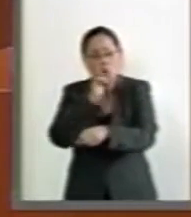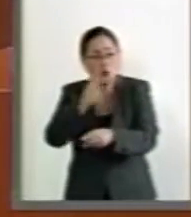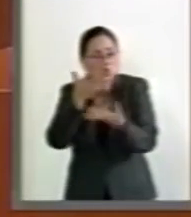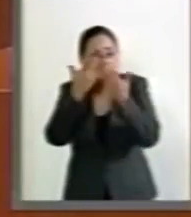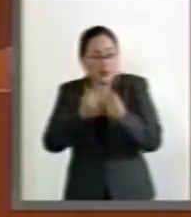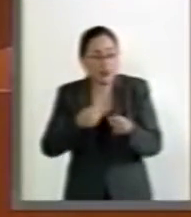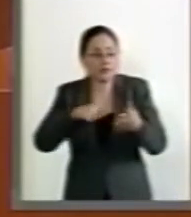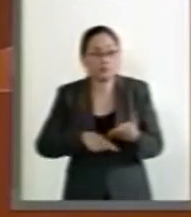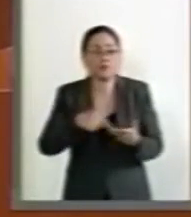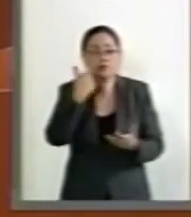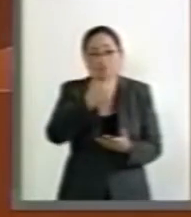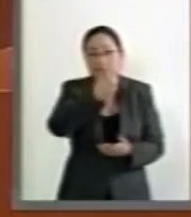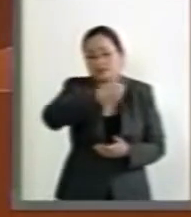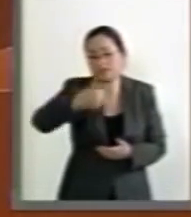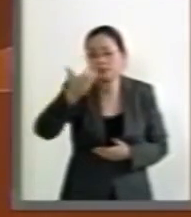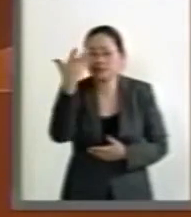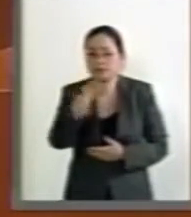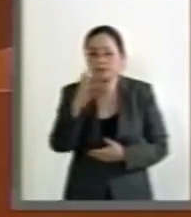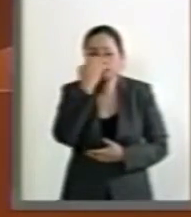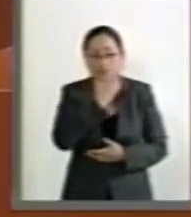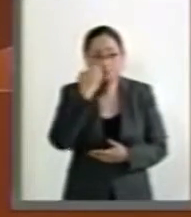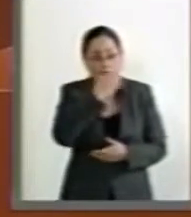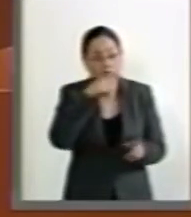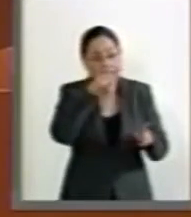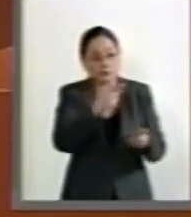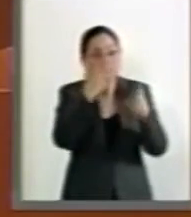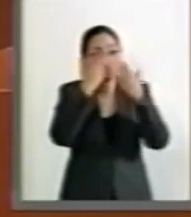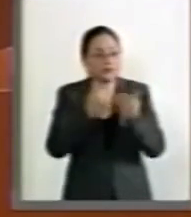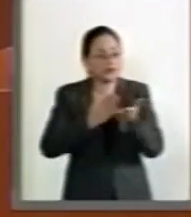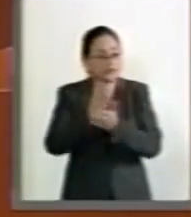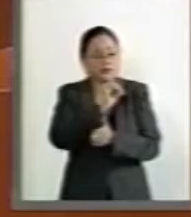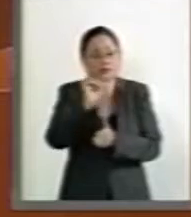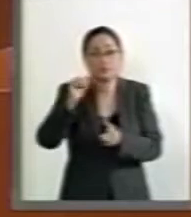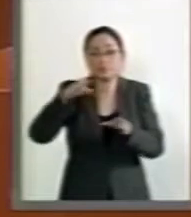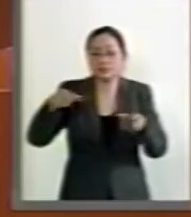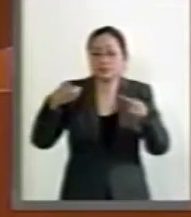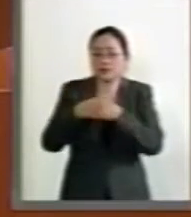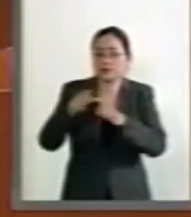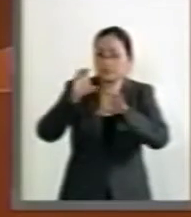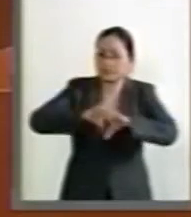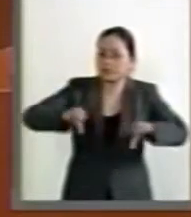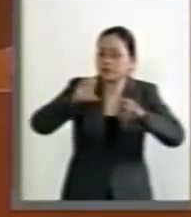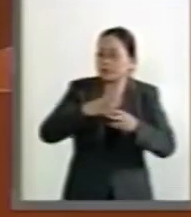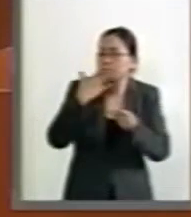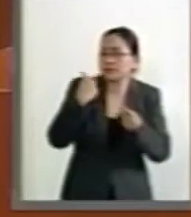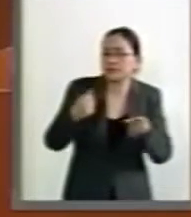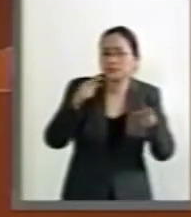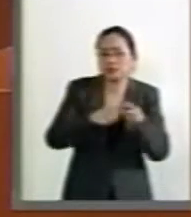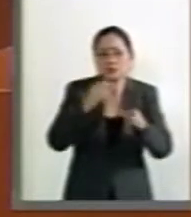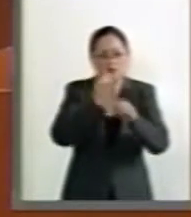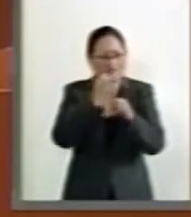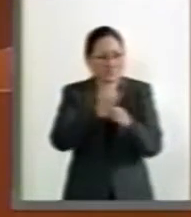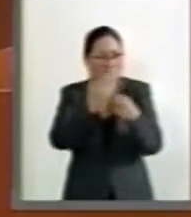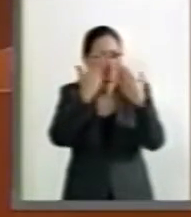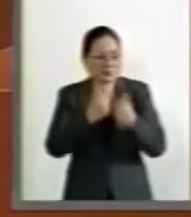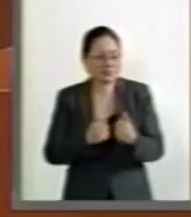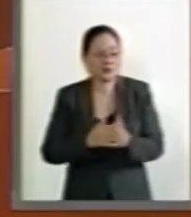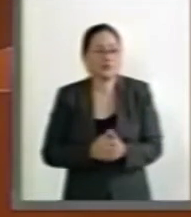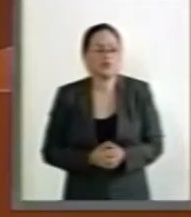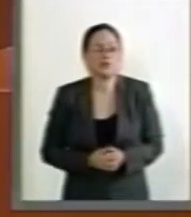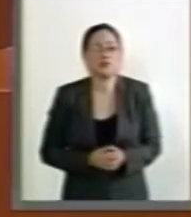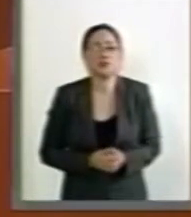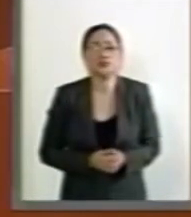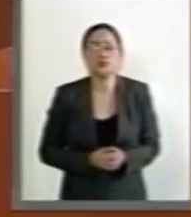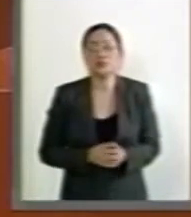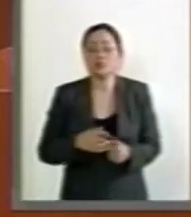Y en siete de cada diez escuelas, los alumnos no tienen acceso a equipo de cómputo e internet. Nuestra